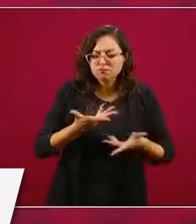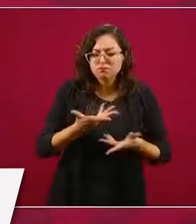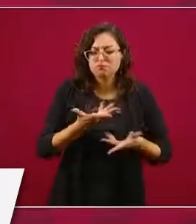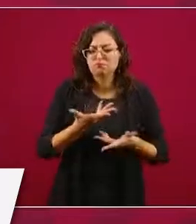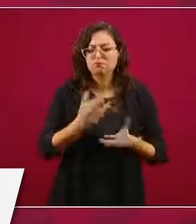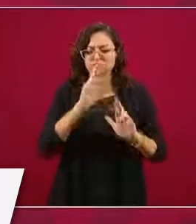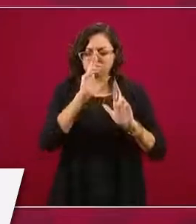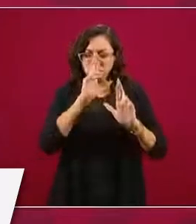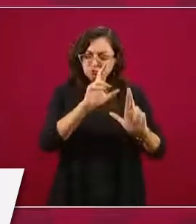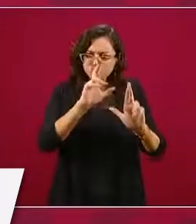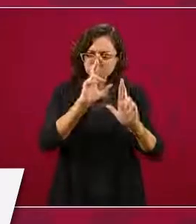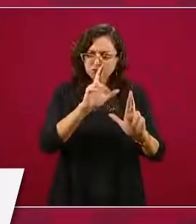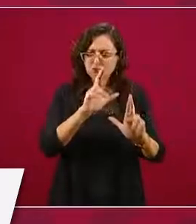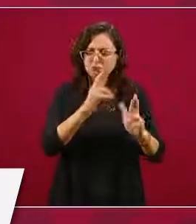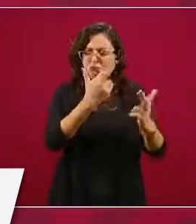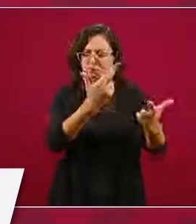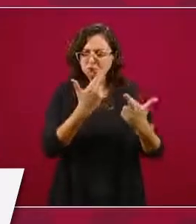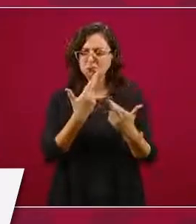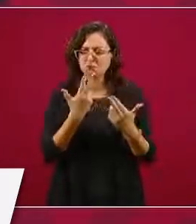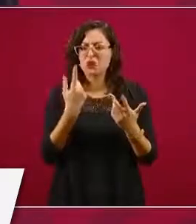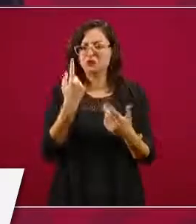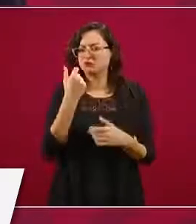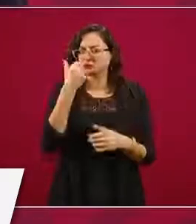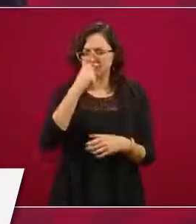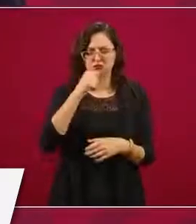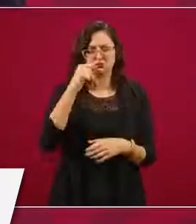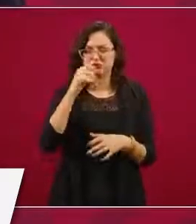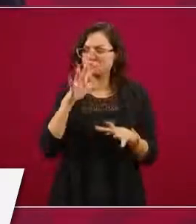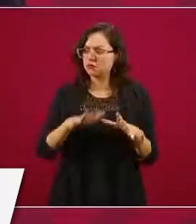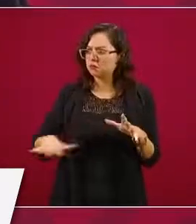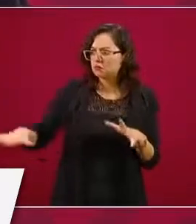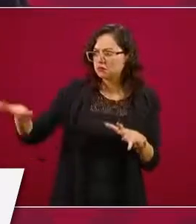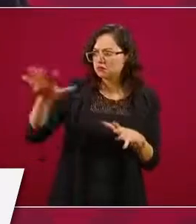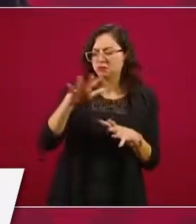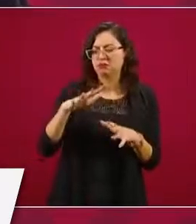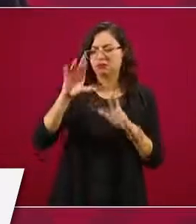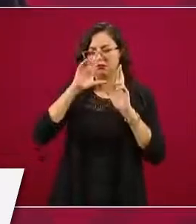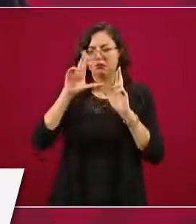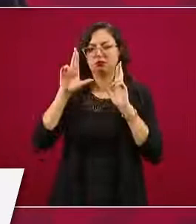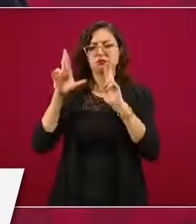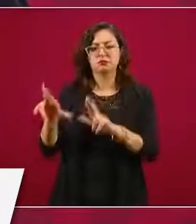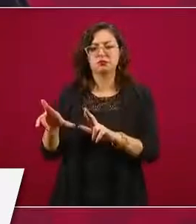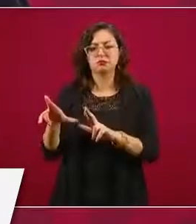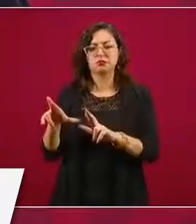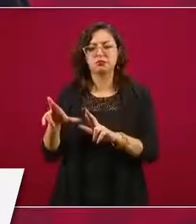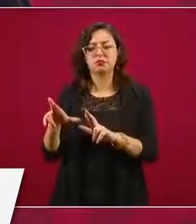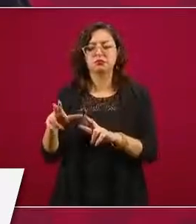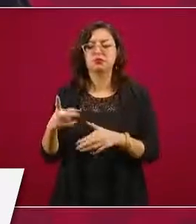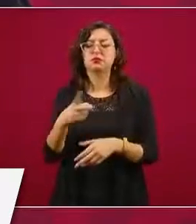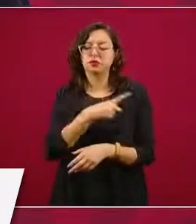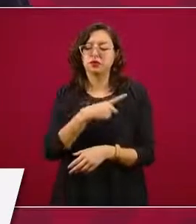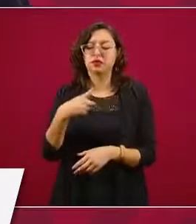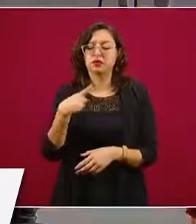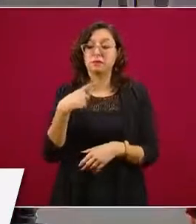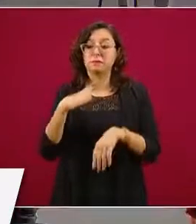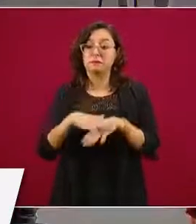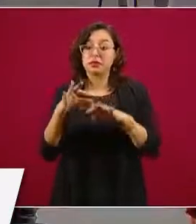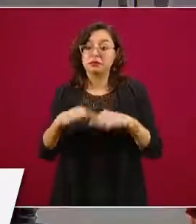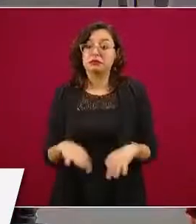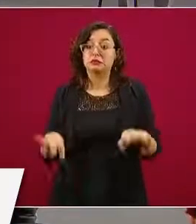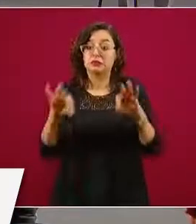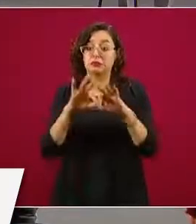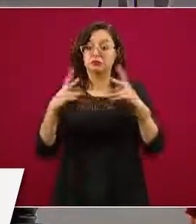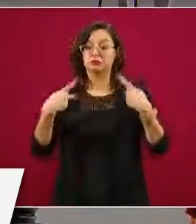con nuestro pueblo y en particular que se trate con respeto a